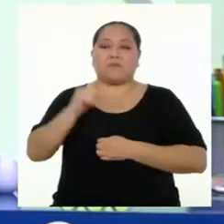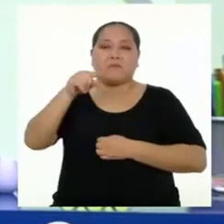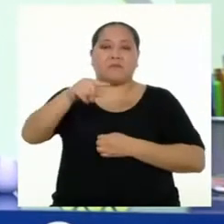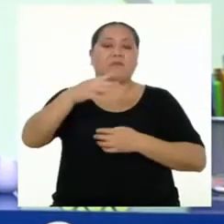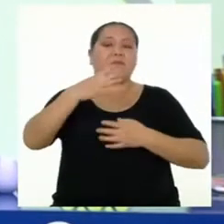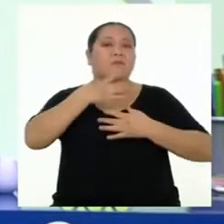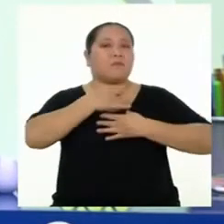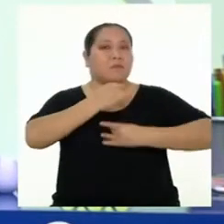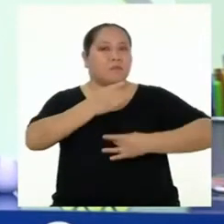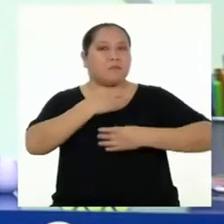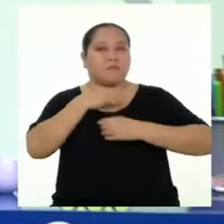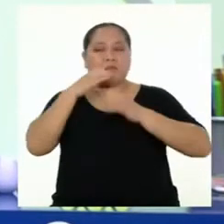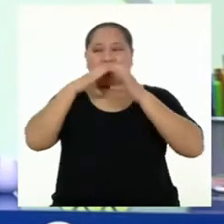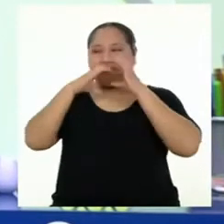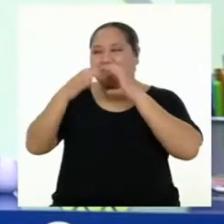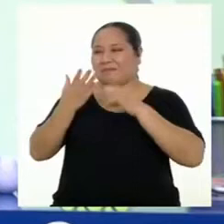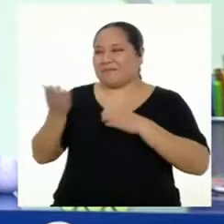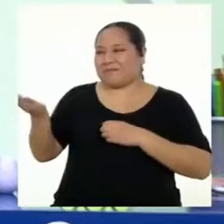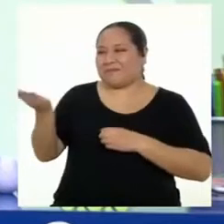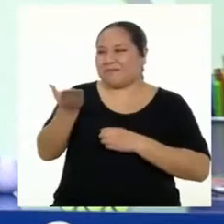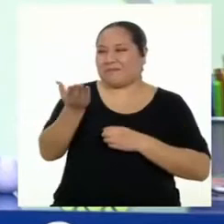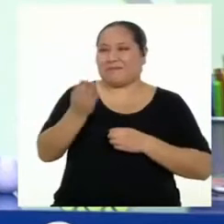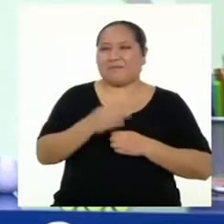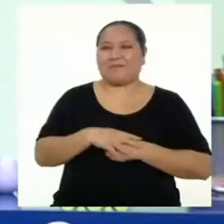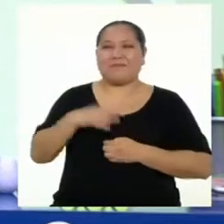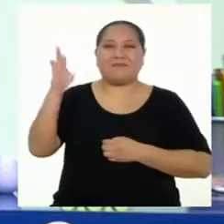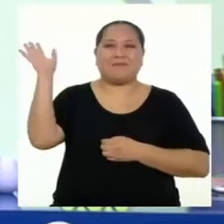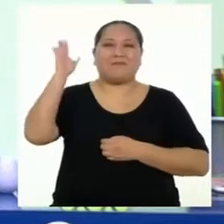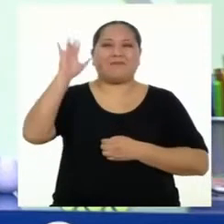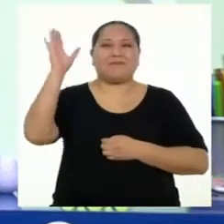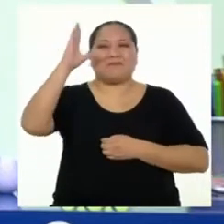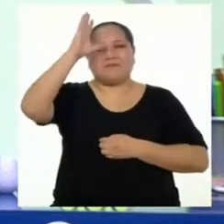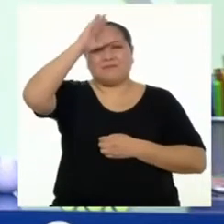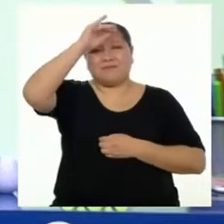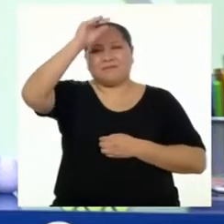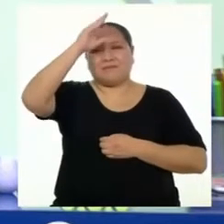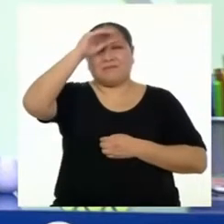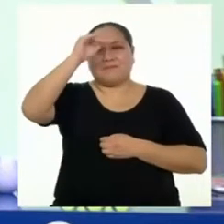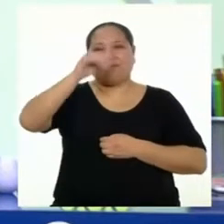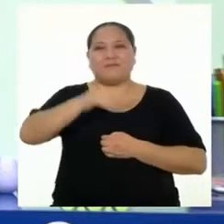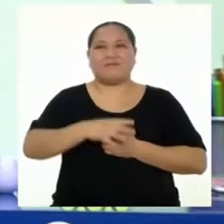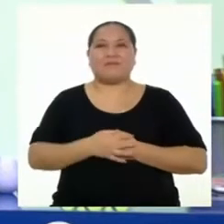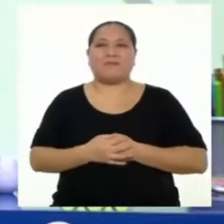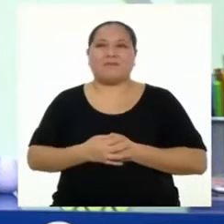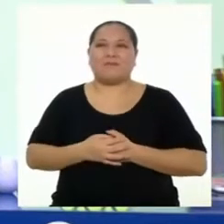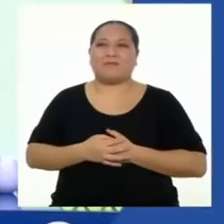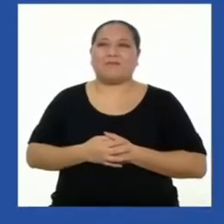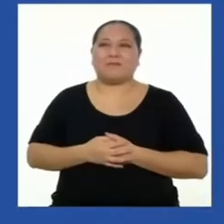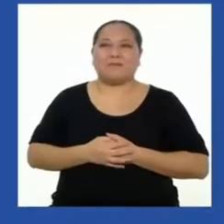sido muy interesante conversar con ustedes. ¡Chao, chicas y chicos!